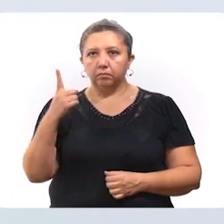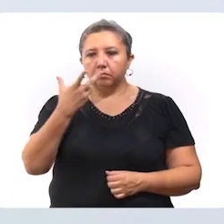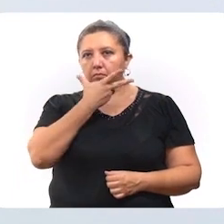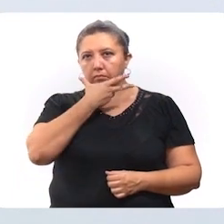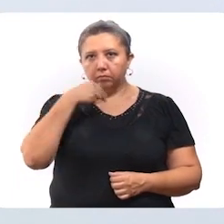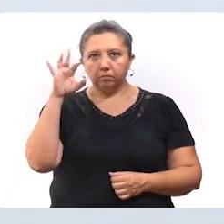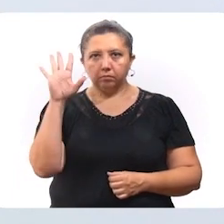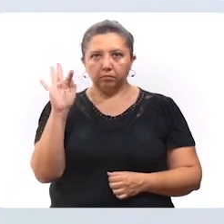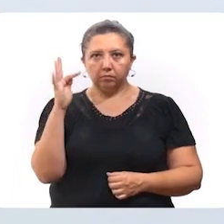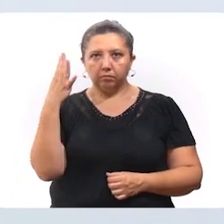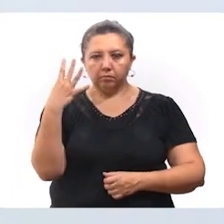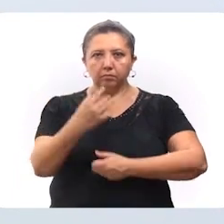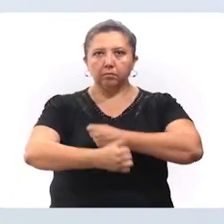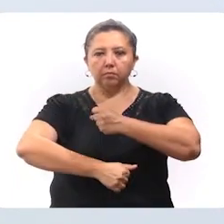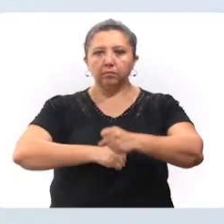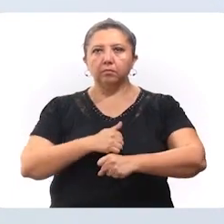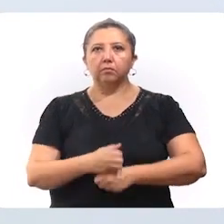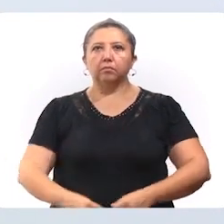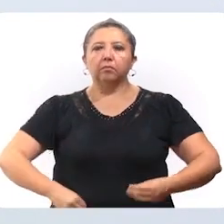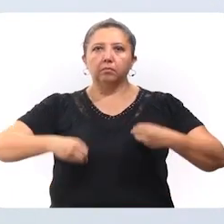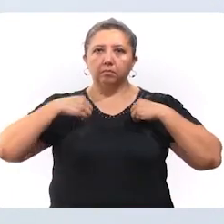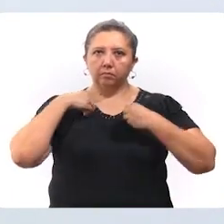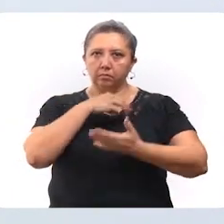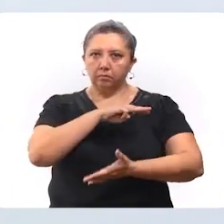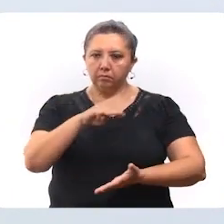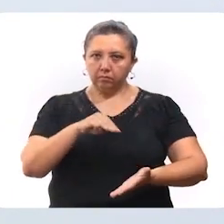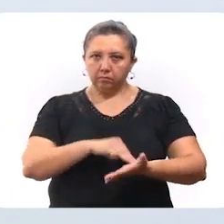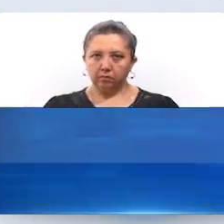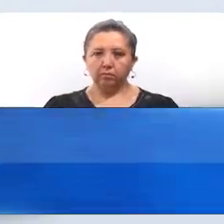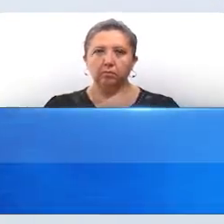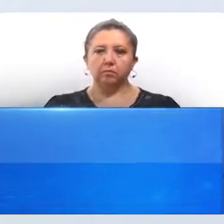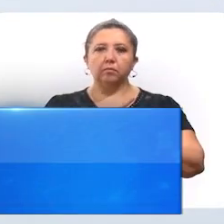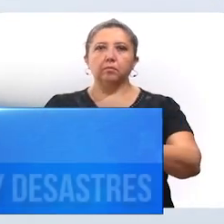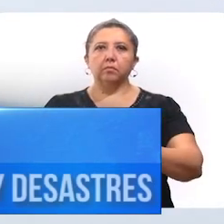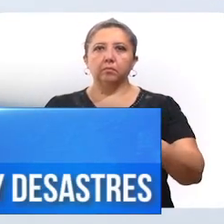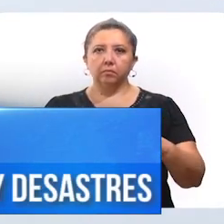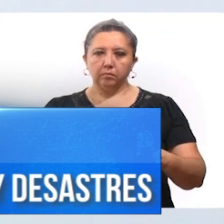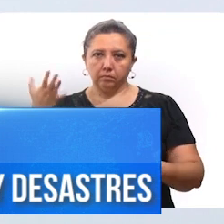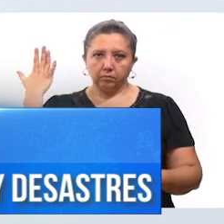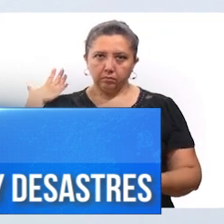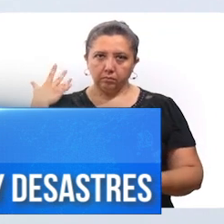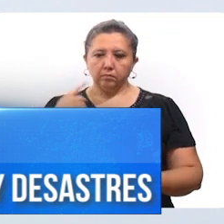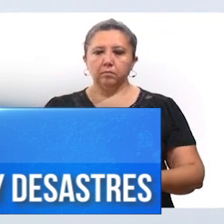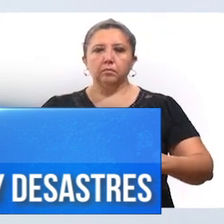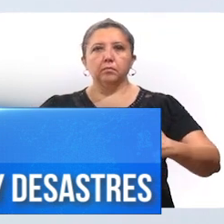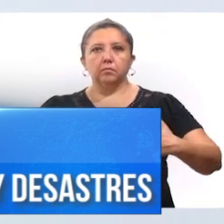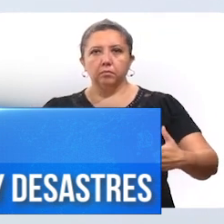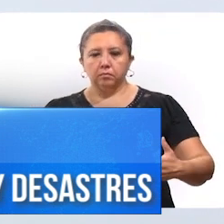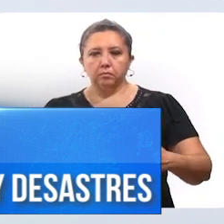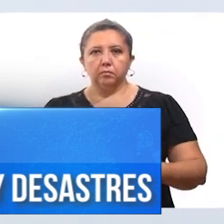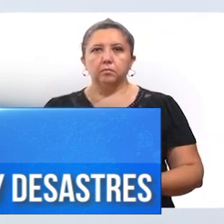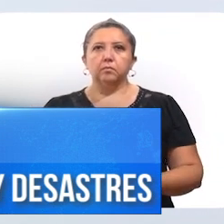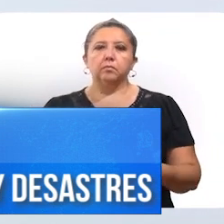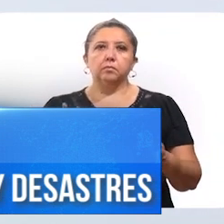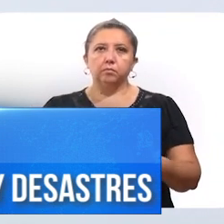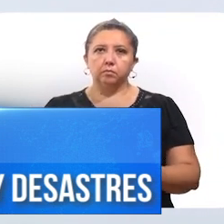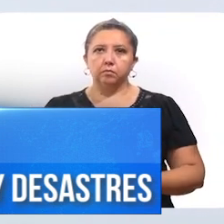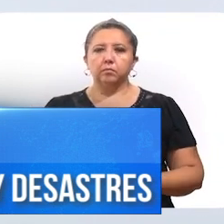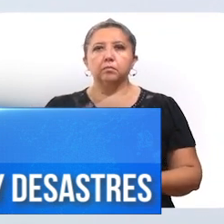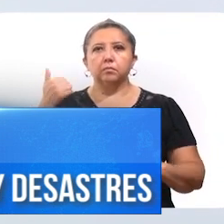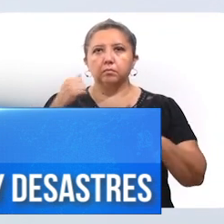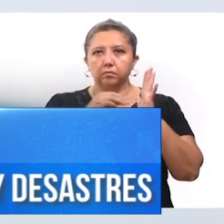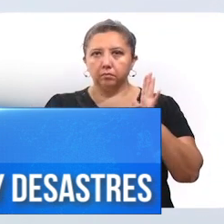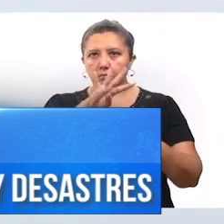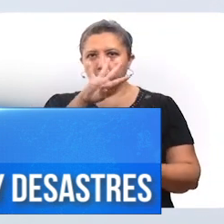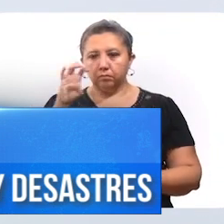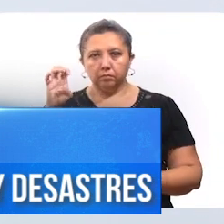un hombre de 44 años que residía en Mérida y entre sus principales enfermedades estaba la obesidad. En total son